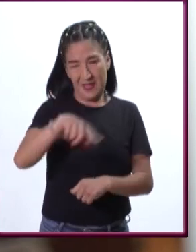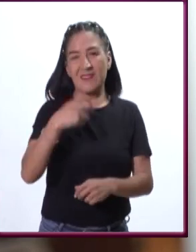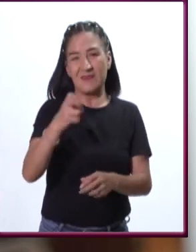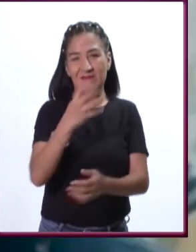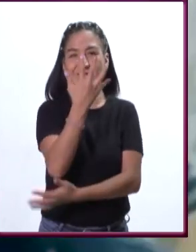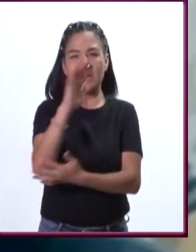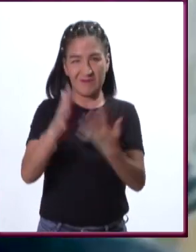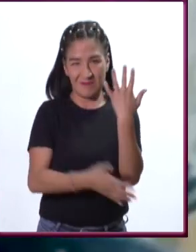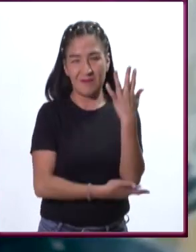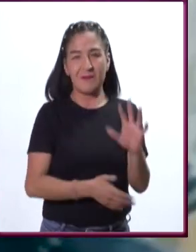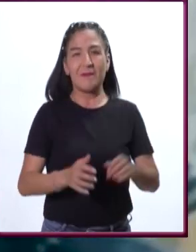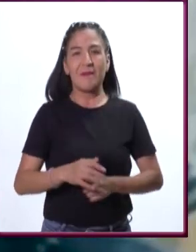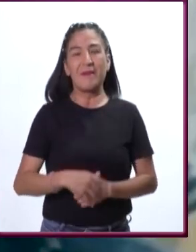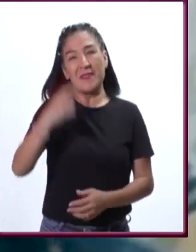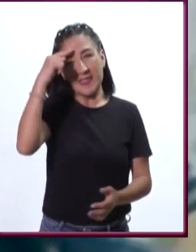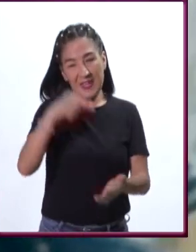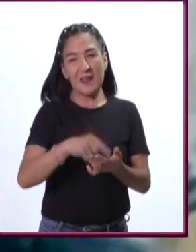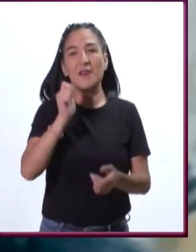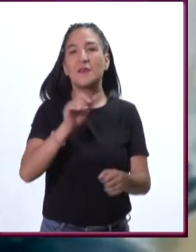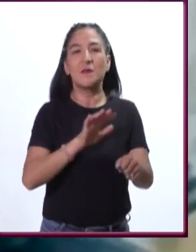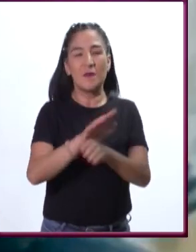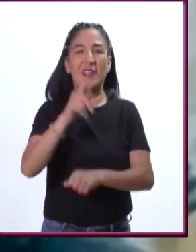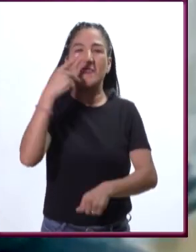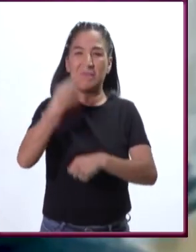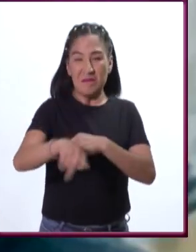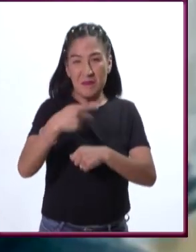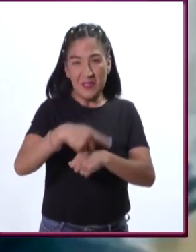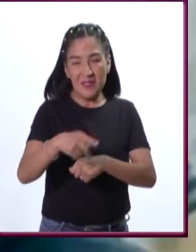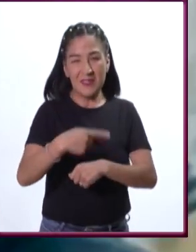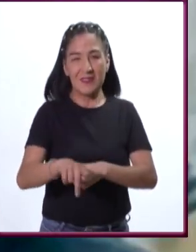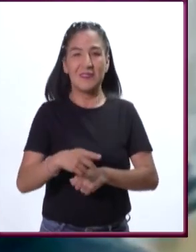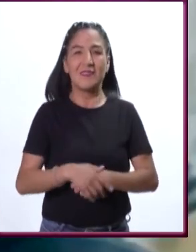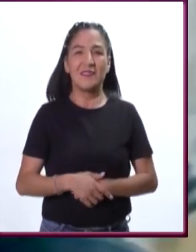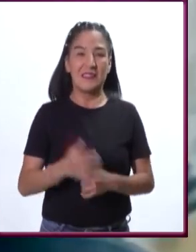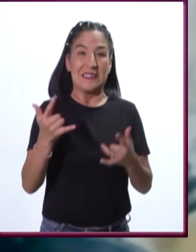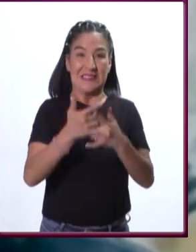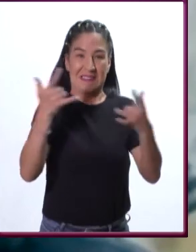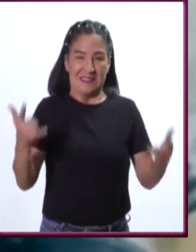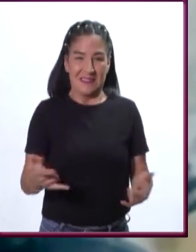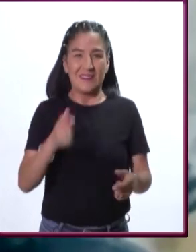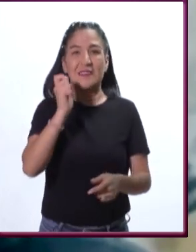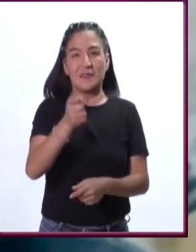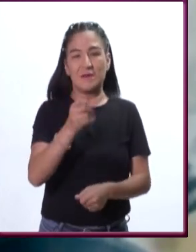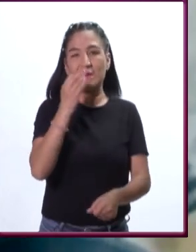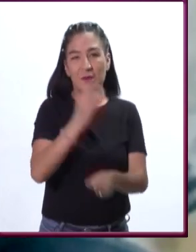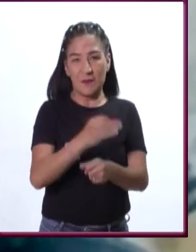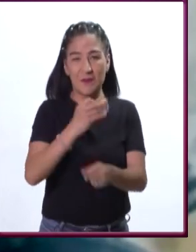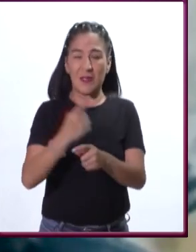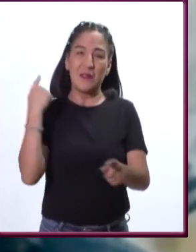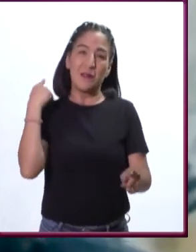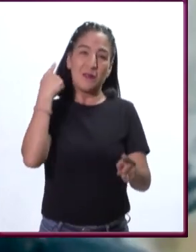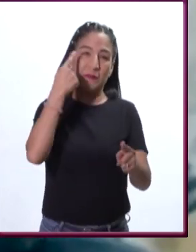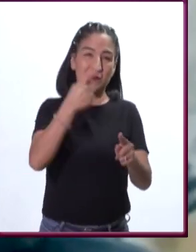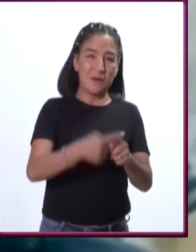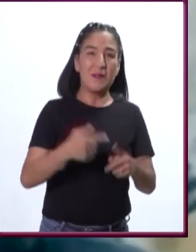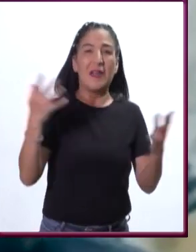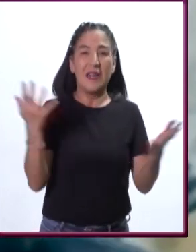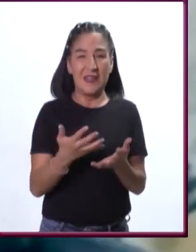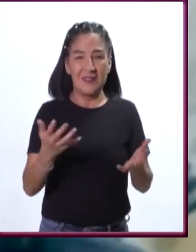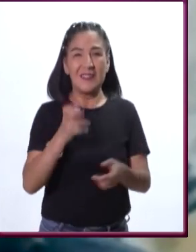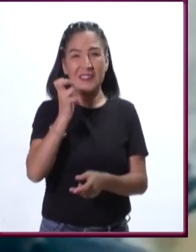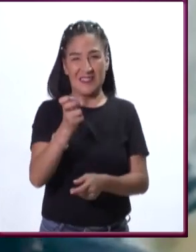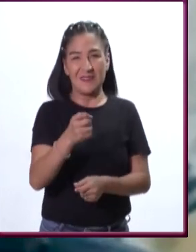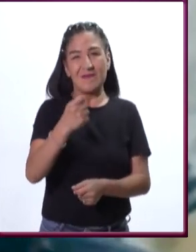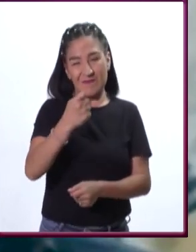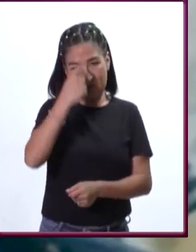biodiversidad? Creo que lo más riesgoso y que históricamente hemos venido haciendo desde